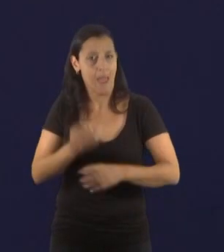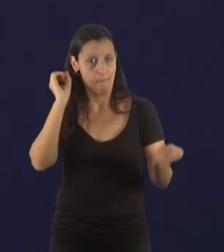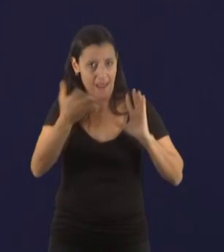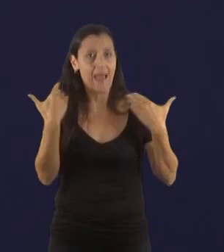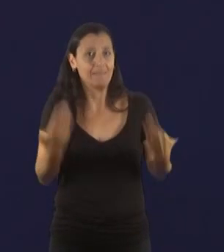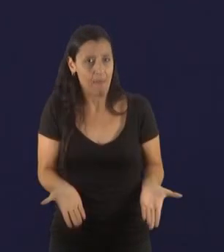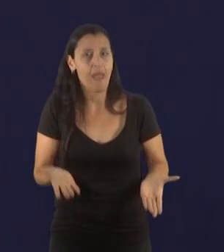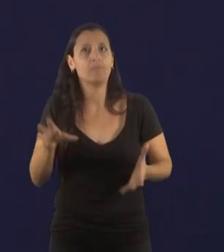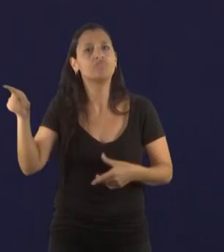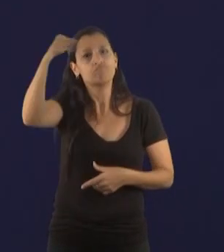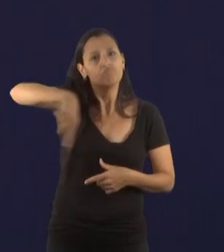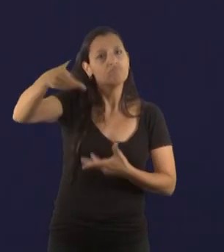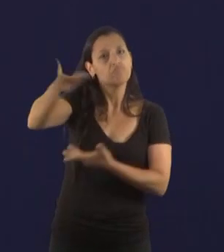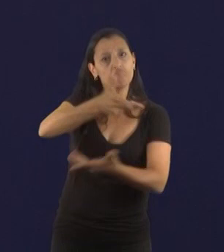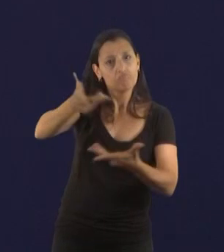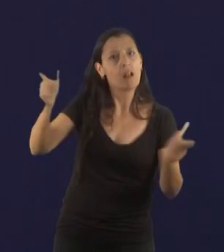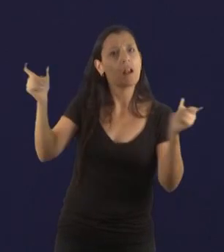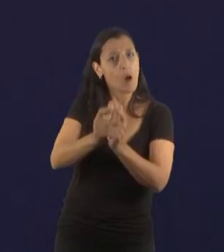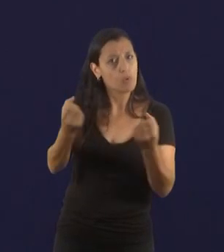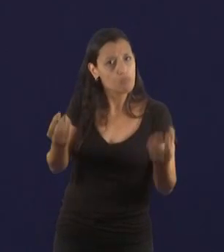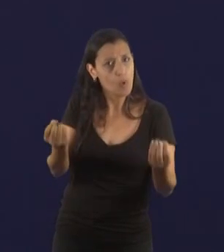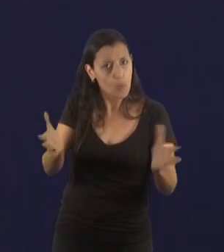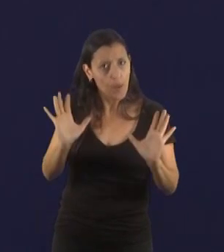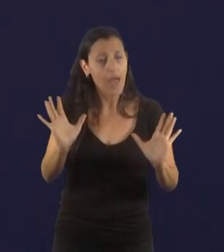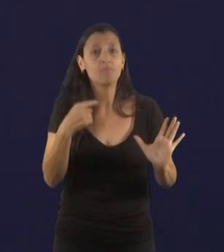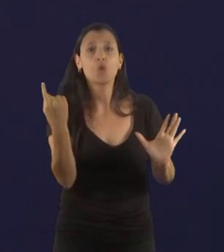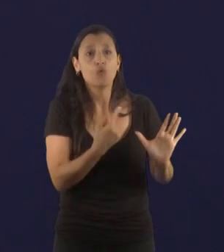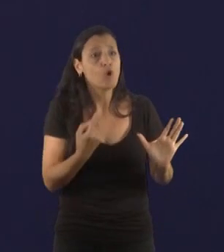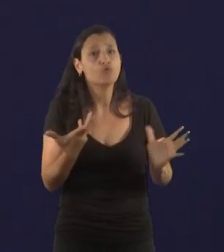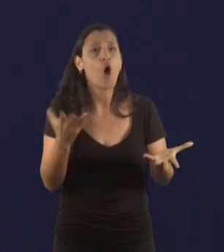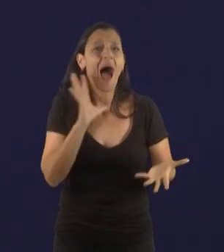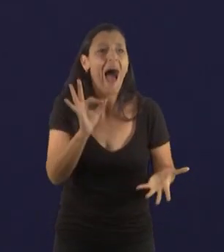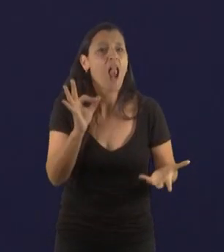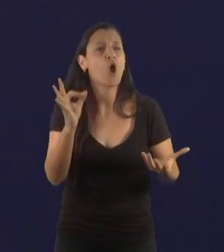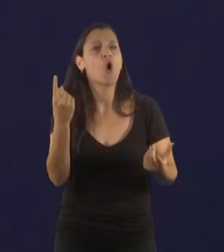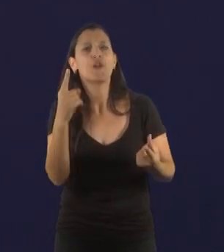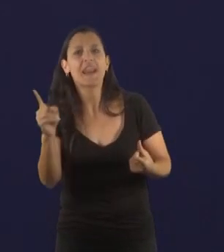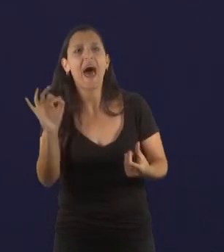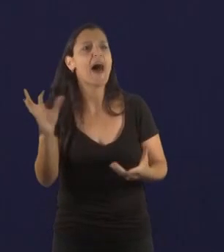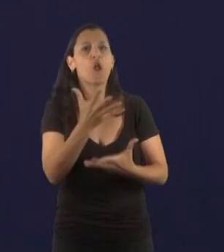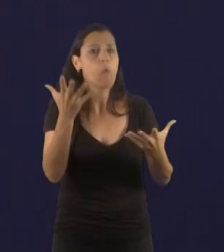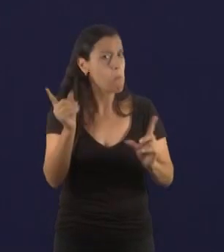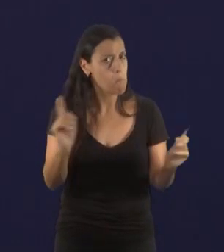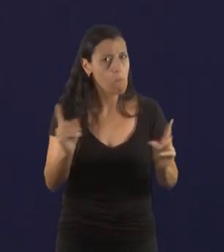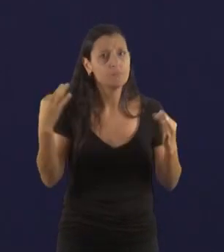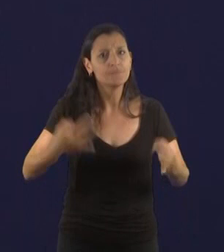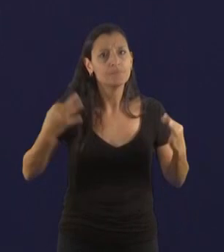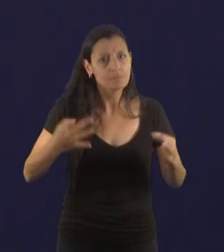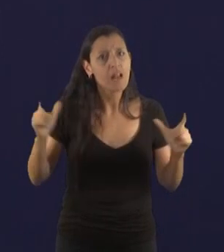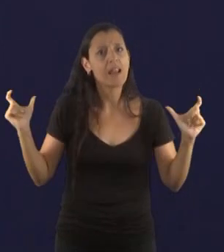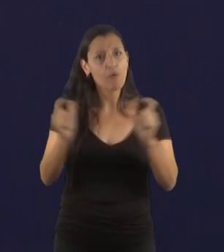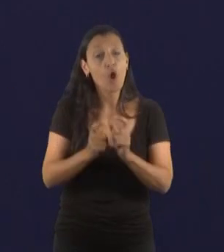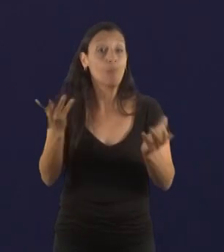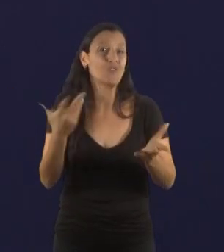Así que no nos llamó la atención ni nos dejó de llamar la atención en el